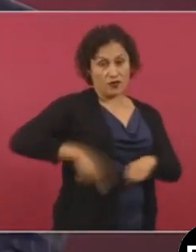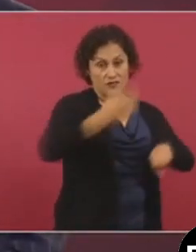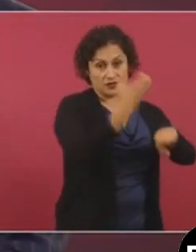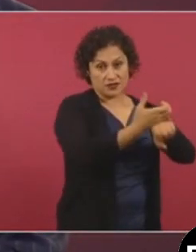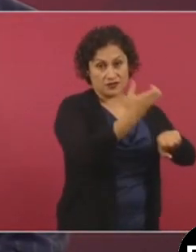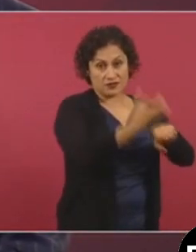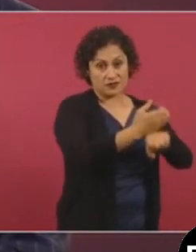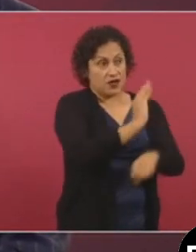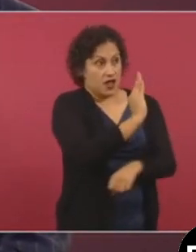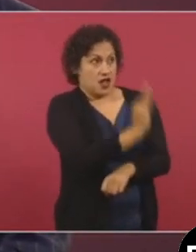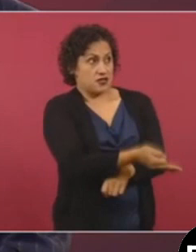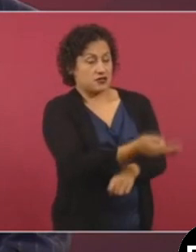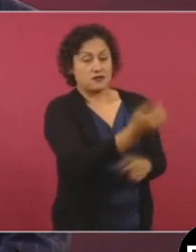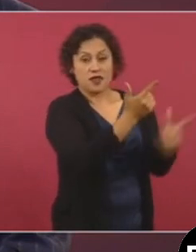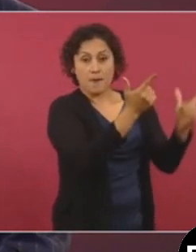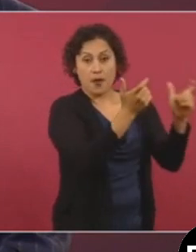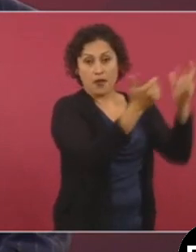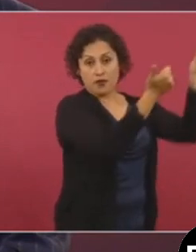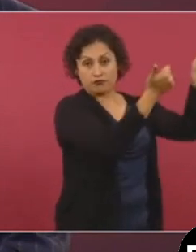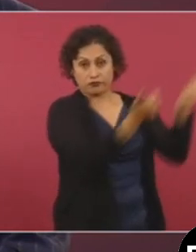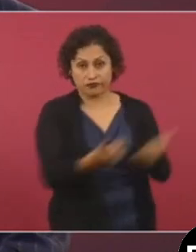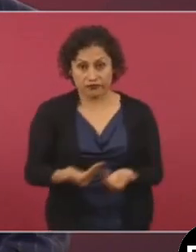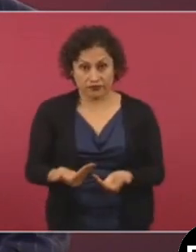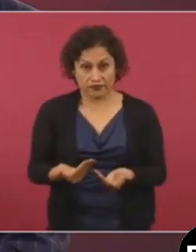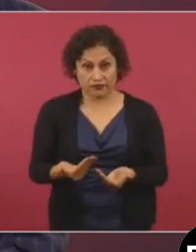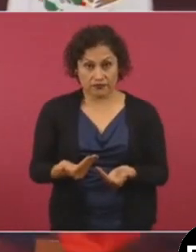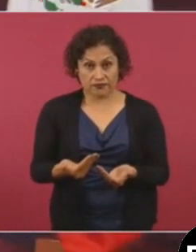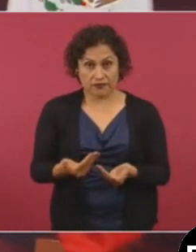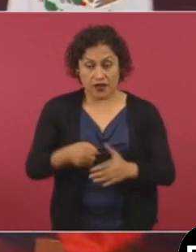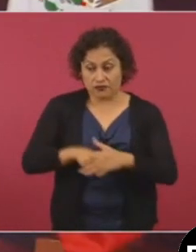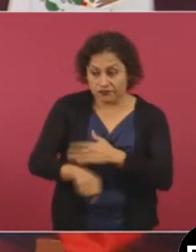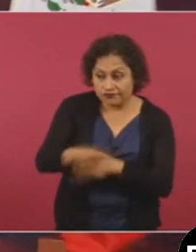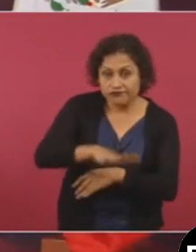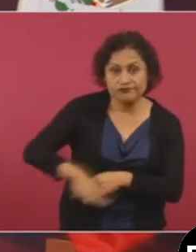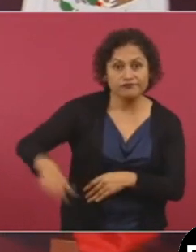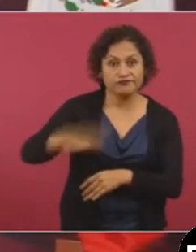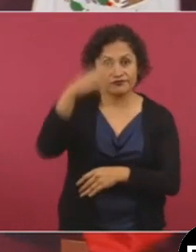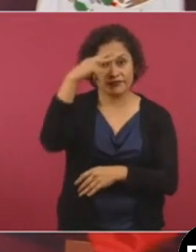de contrabando,